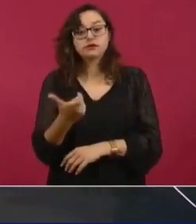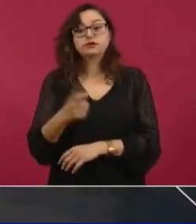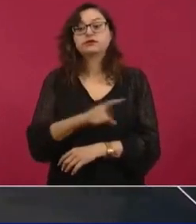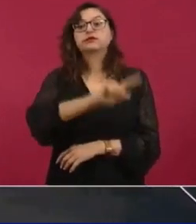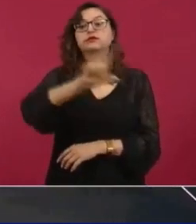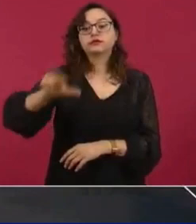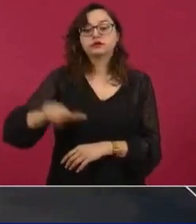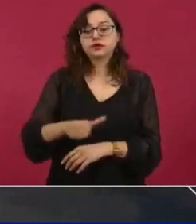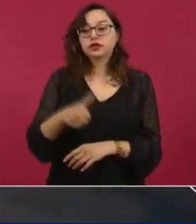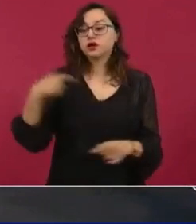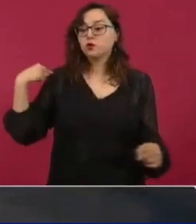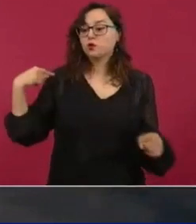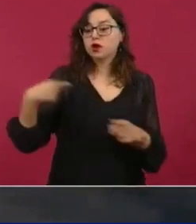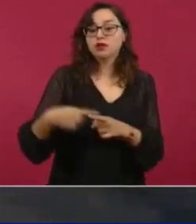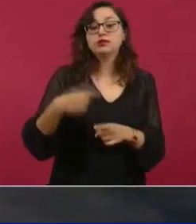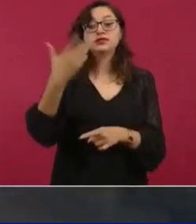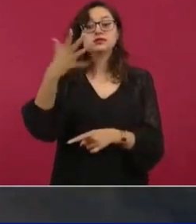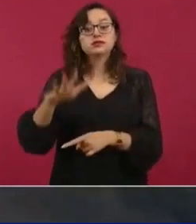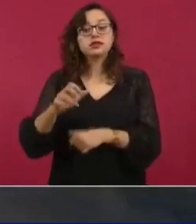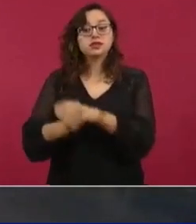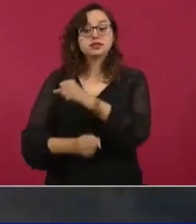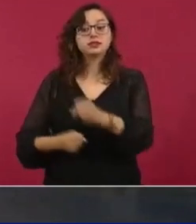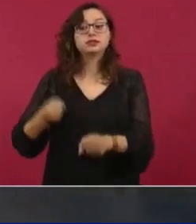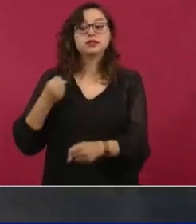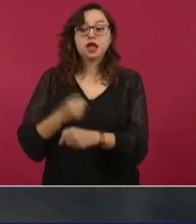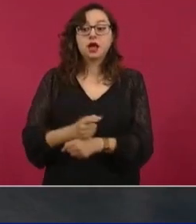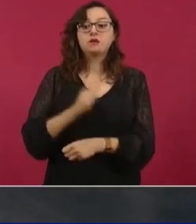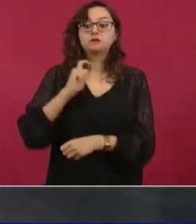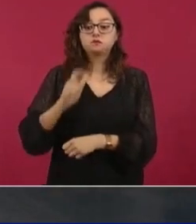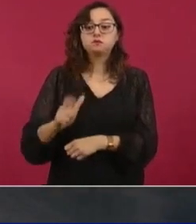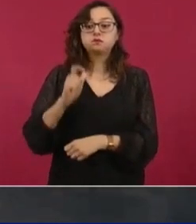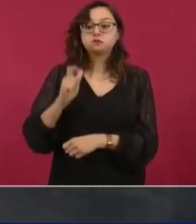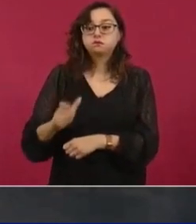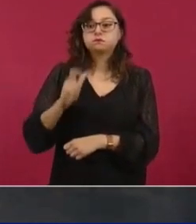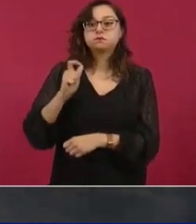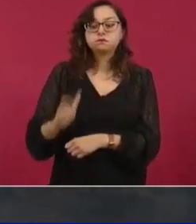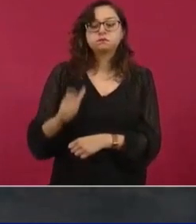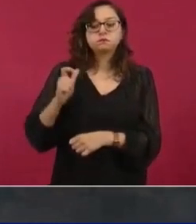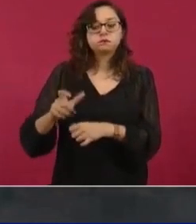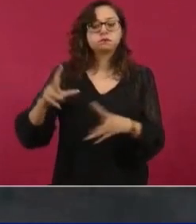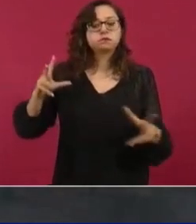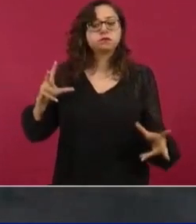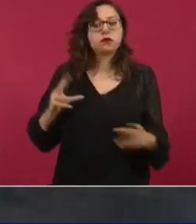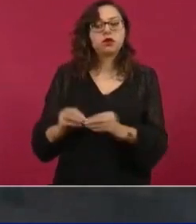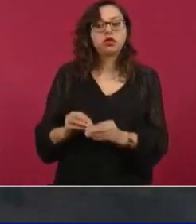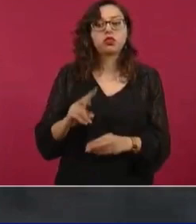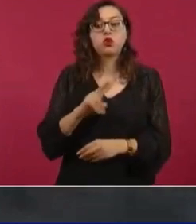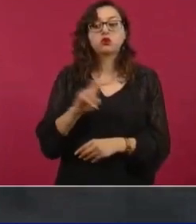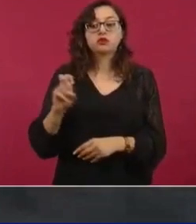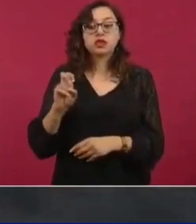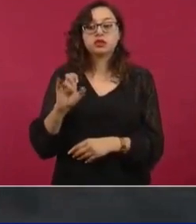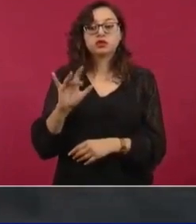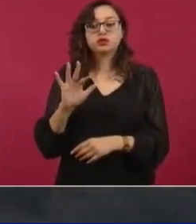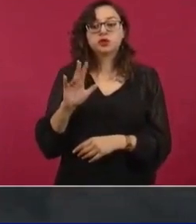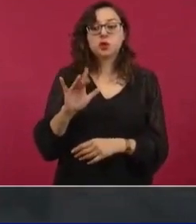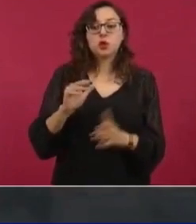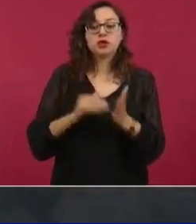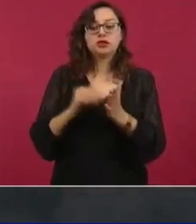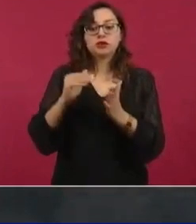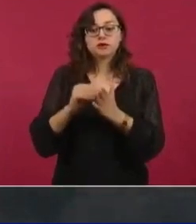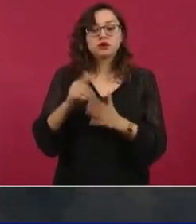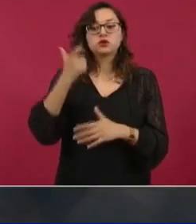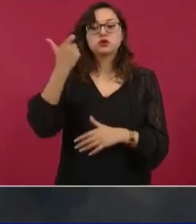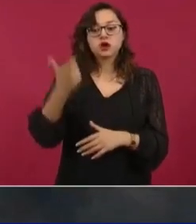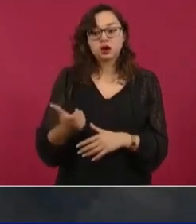10 años se ha tenido estipulado un pago de más de 250 millones de pesos por el